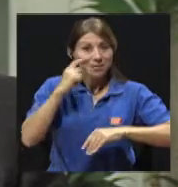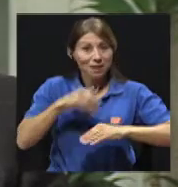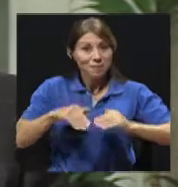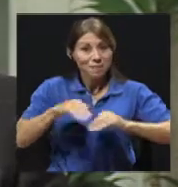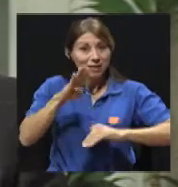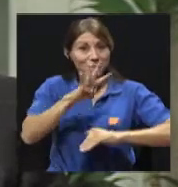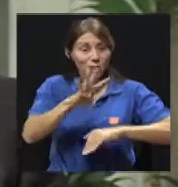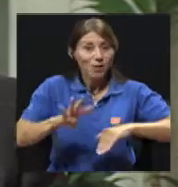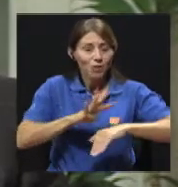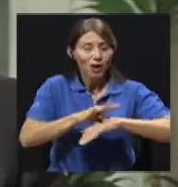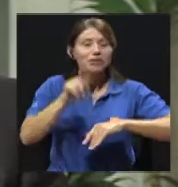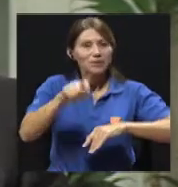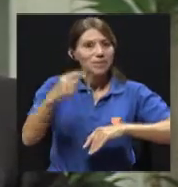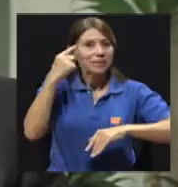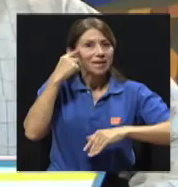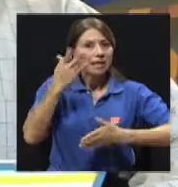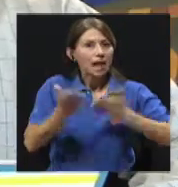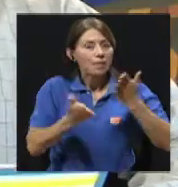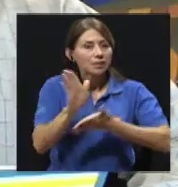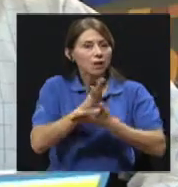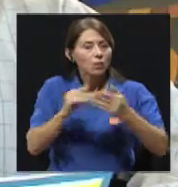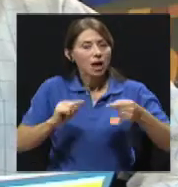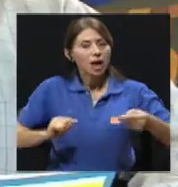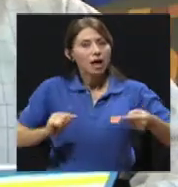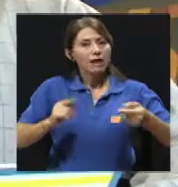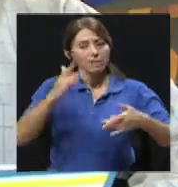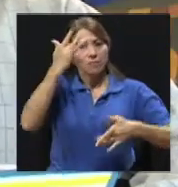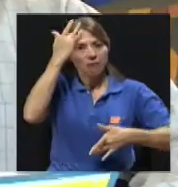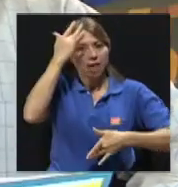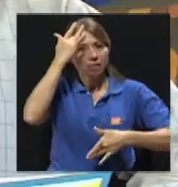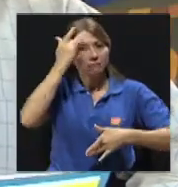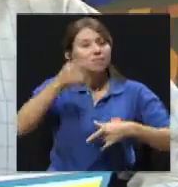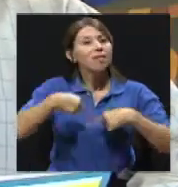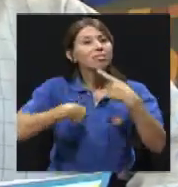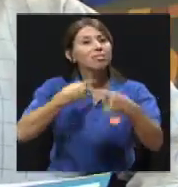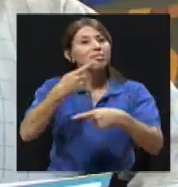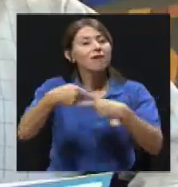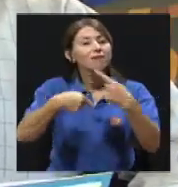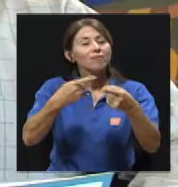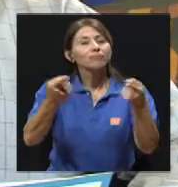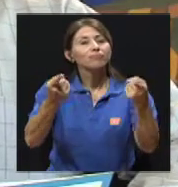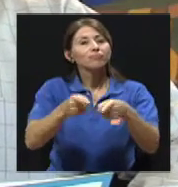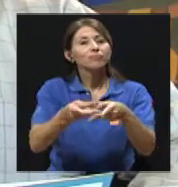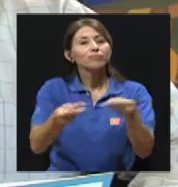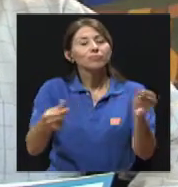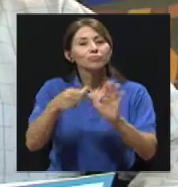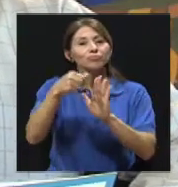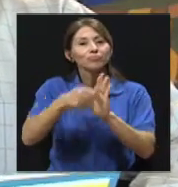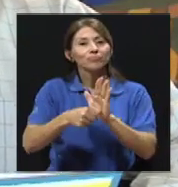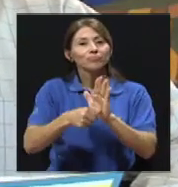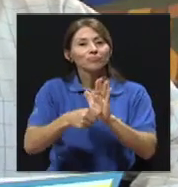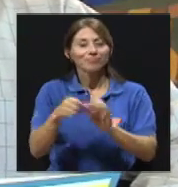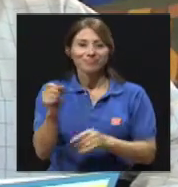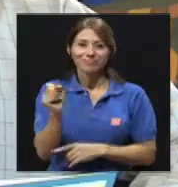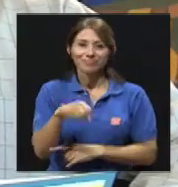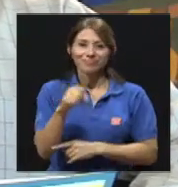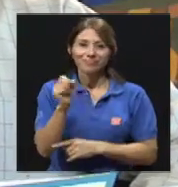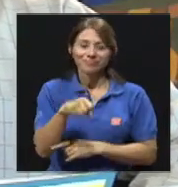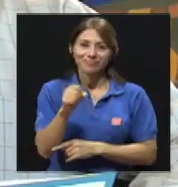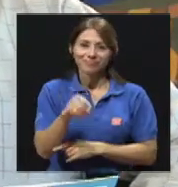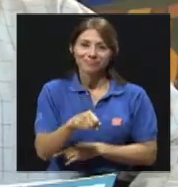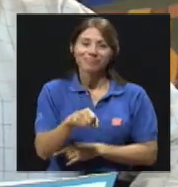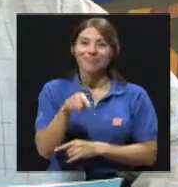enfermedad de resolución quirúrgica. Claro, yo creo que la frase resume muy bien el objetivo del